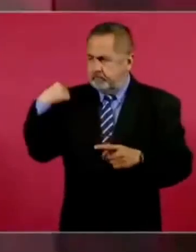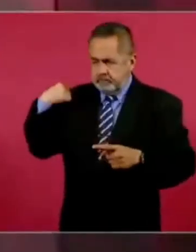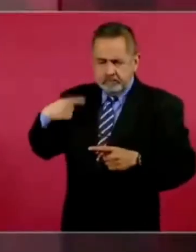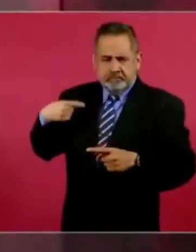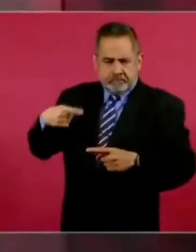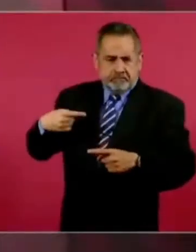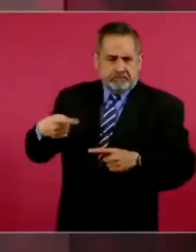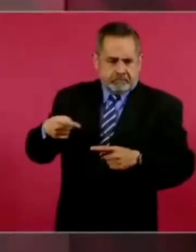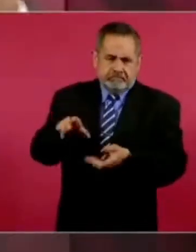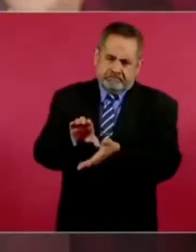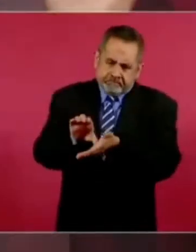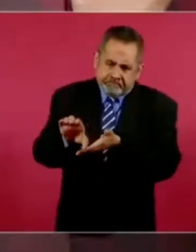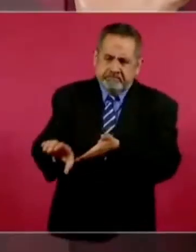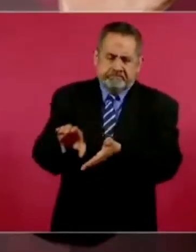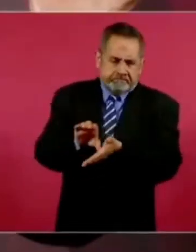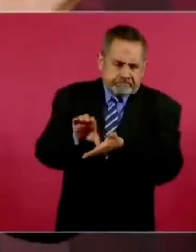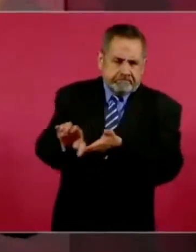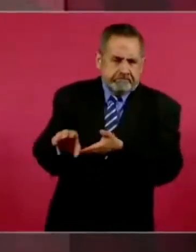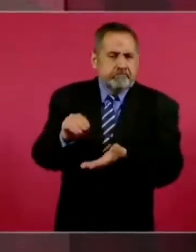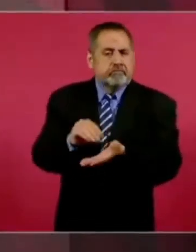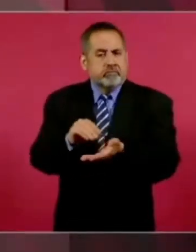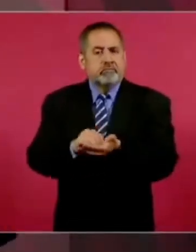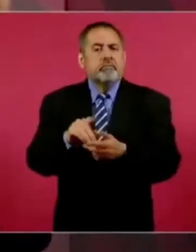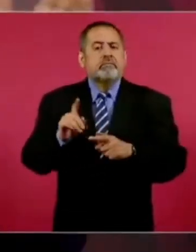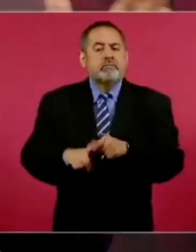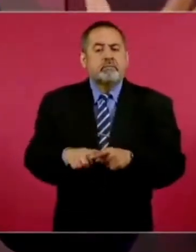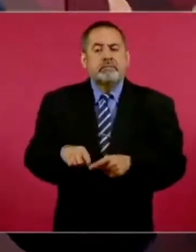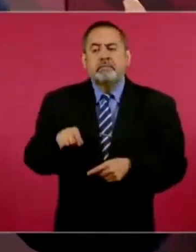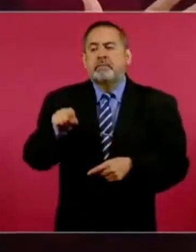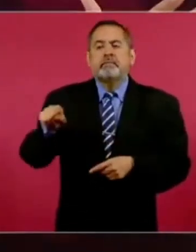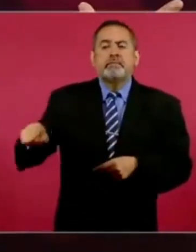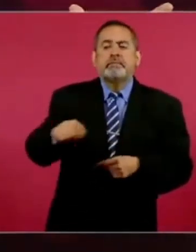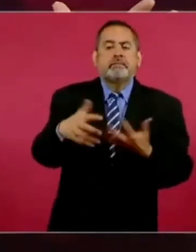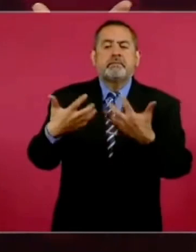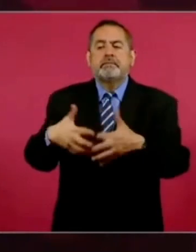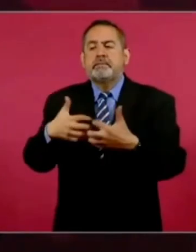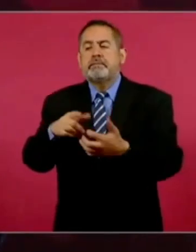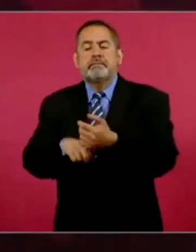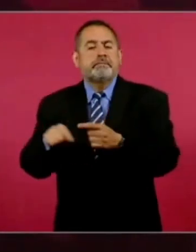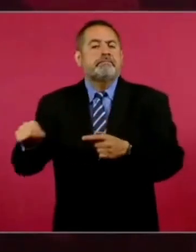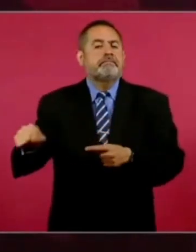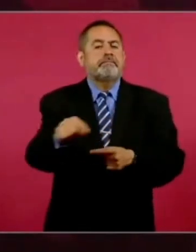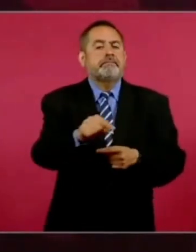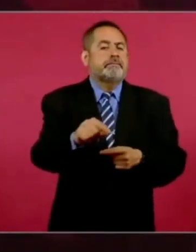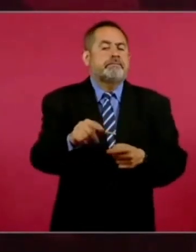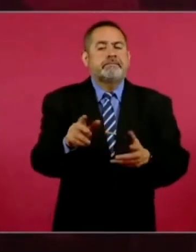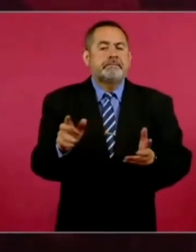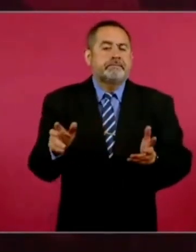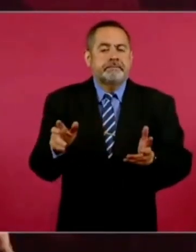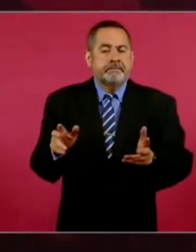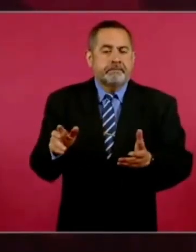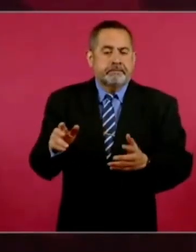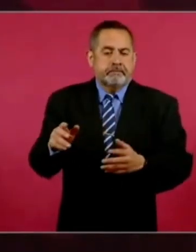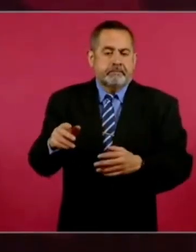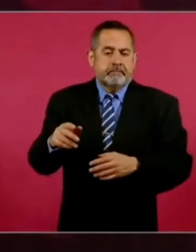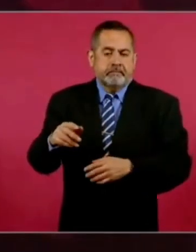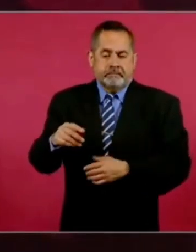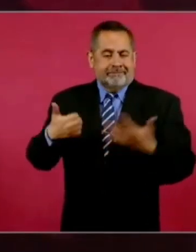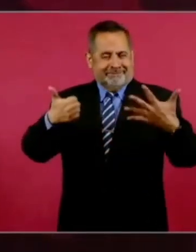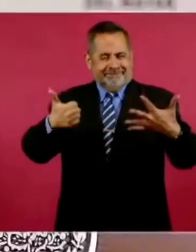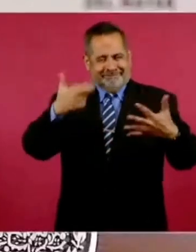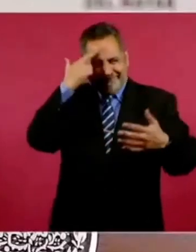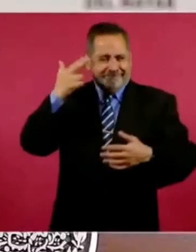haciendo, en las refinerías que heredamos, la seis,